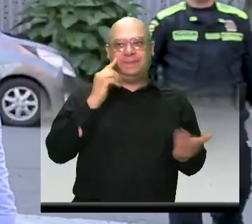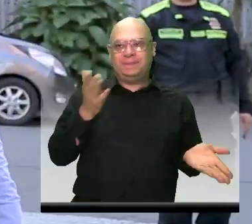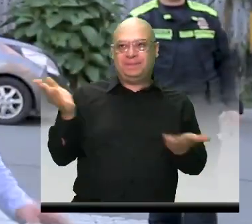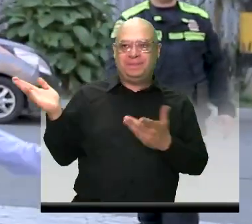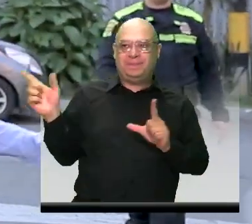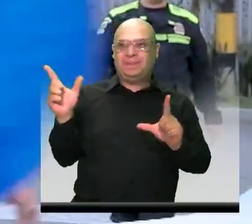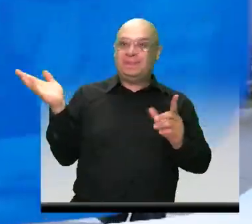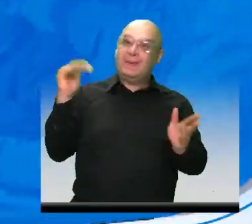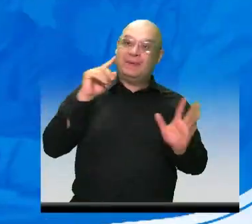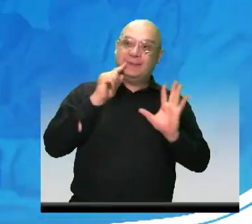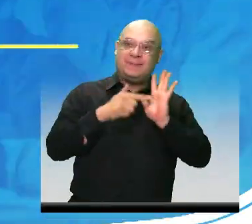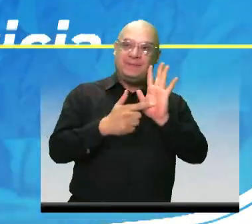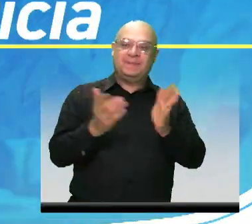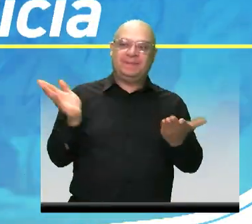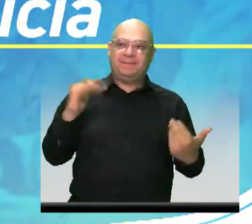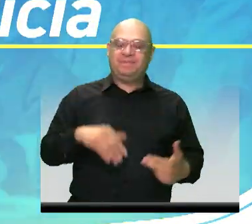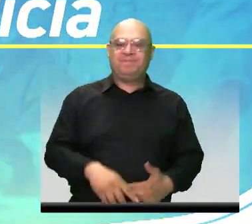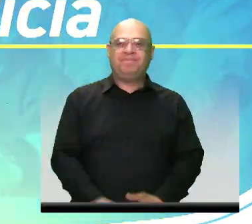verla.